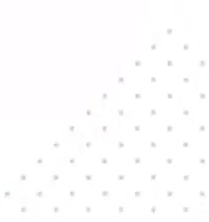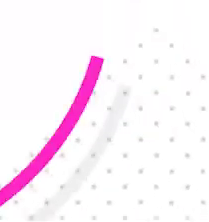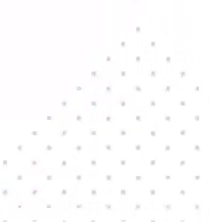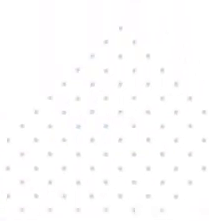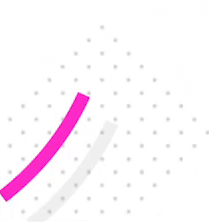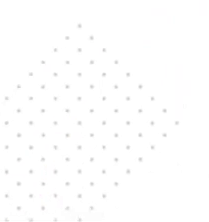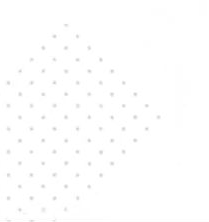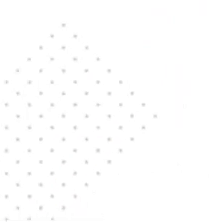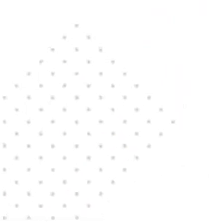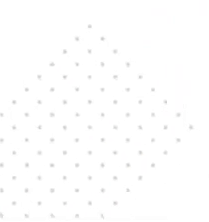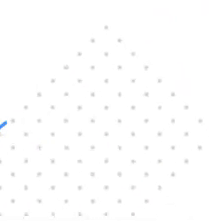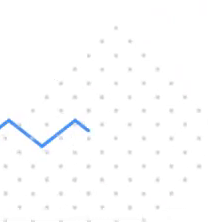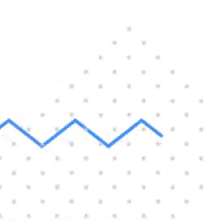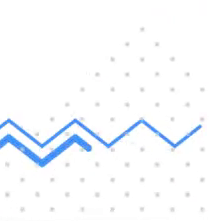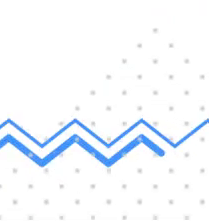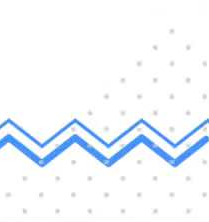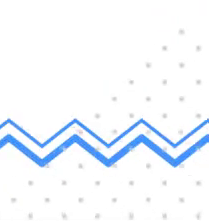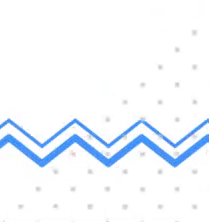Saltando la cuatro.